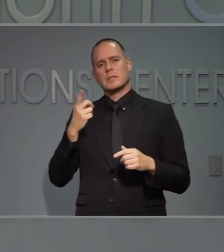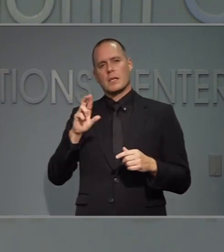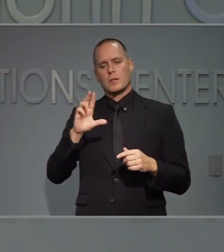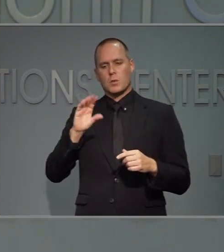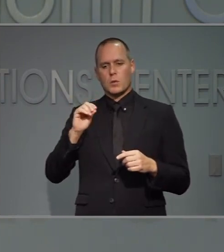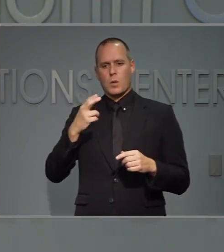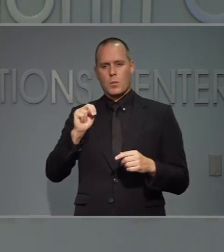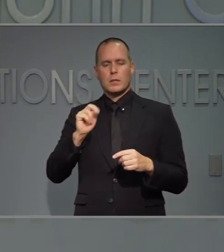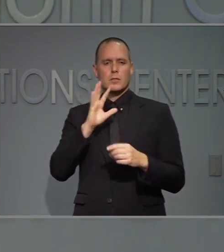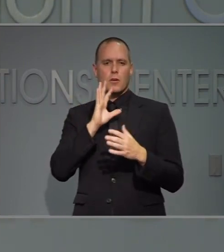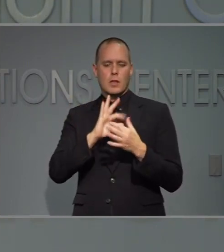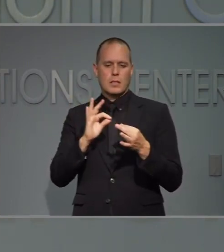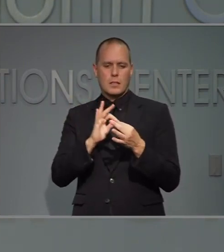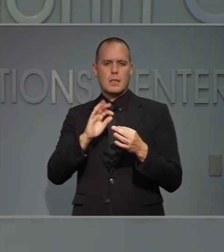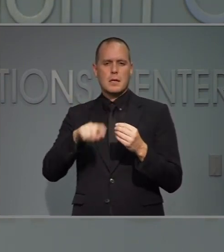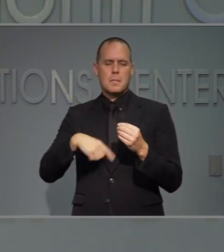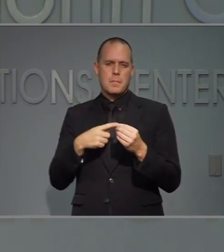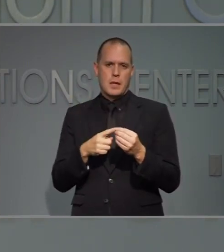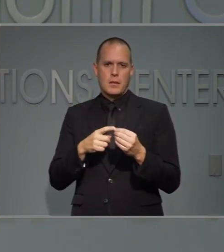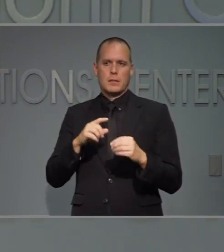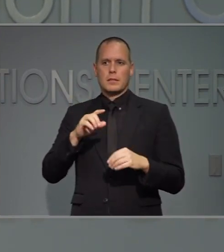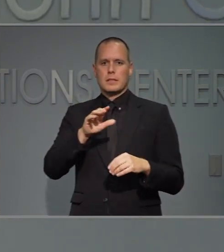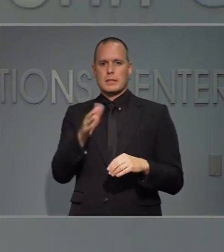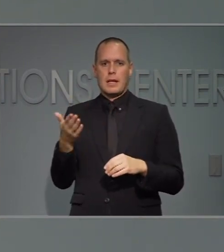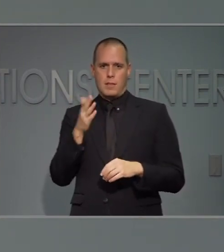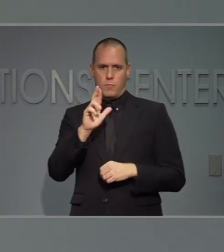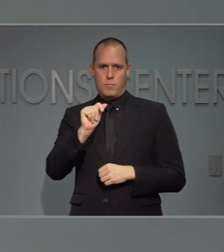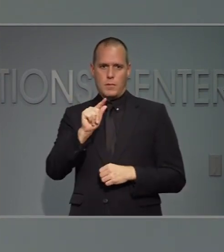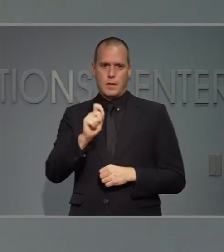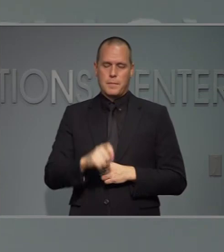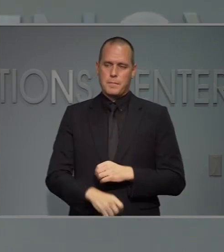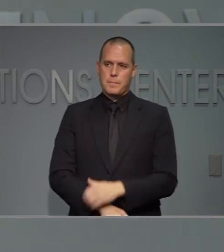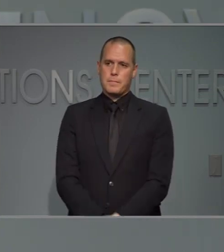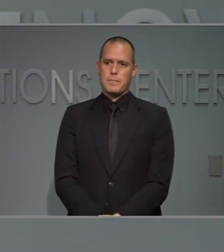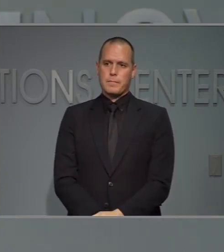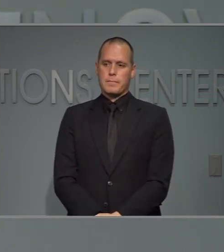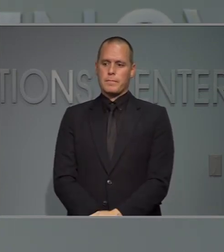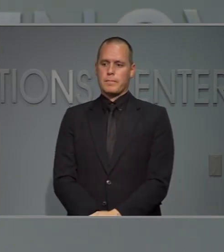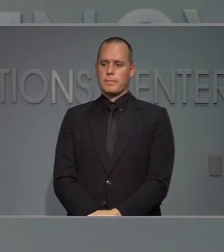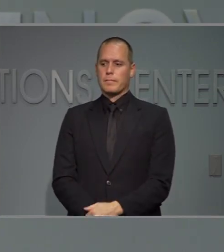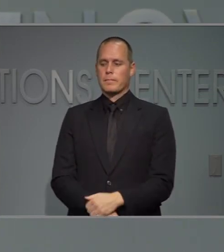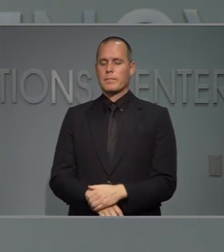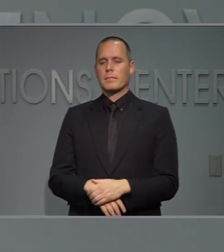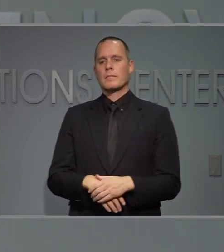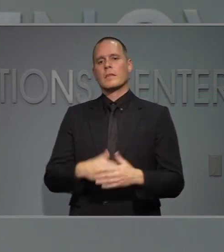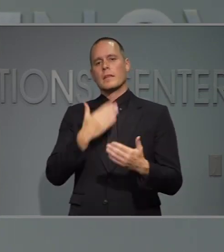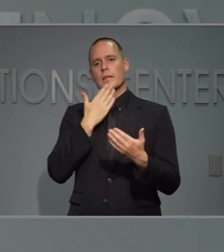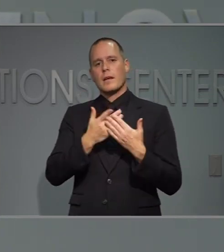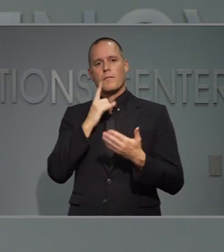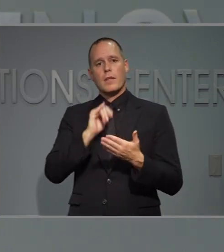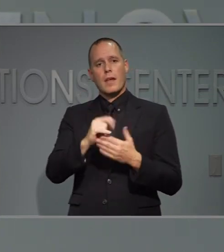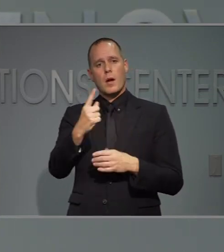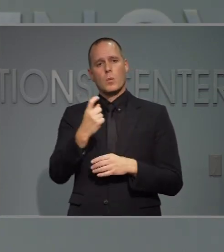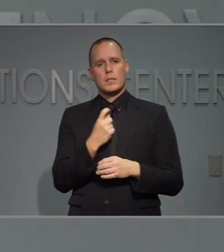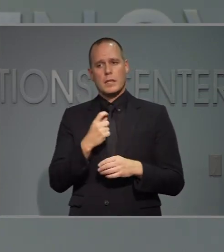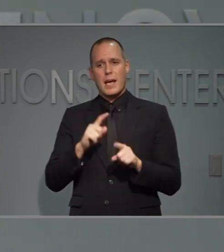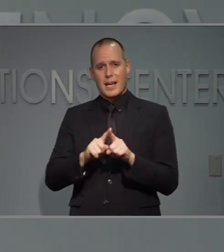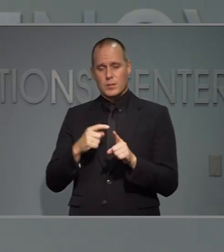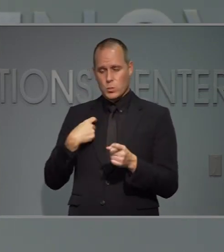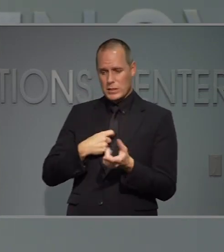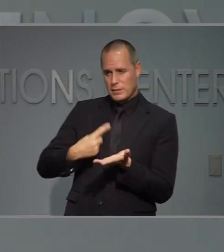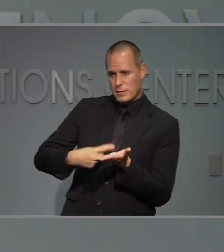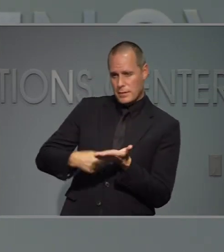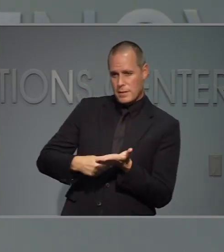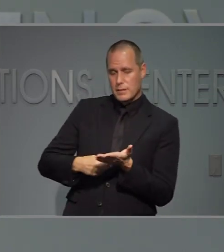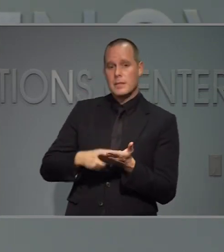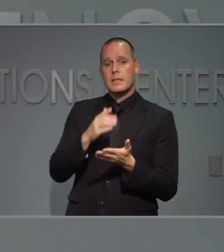la palabra la doctora Coy para que nos hable del índice de fallecimientos. Respuesta como nosotros a